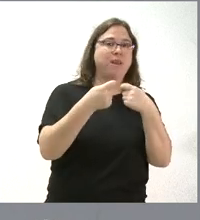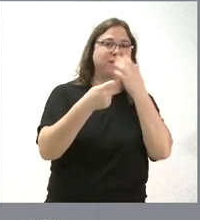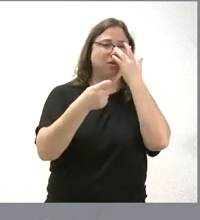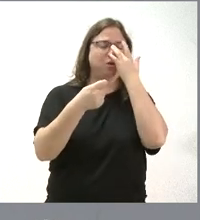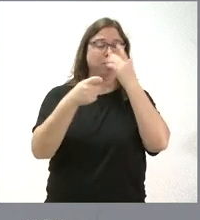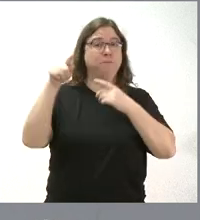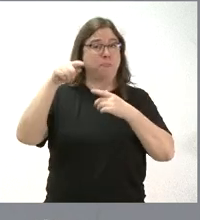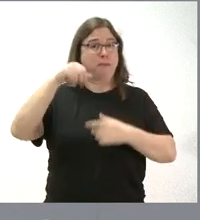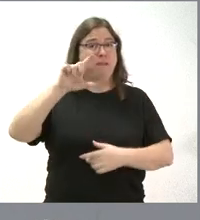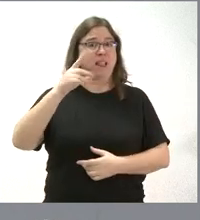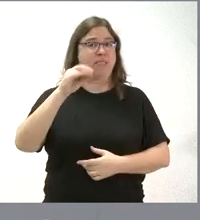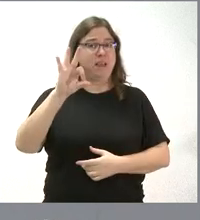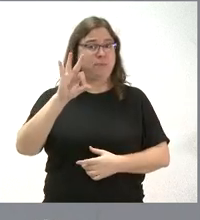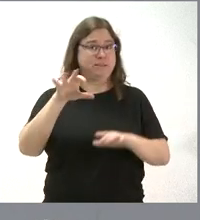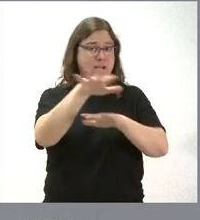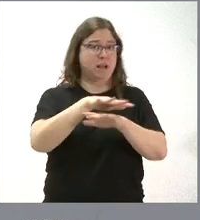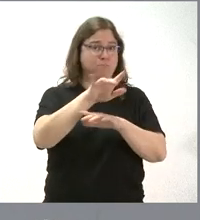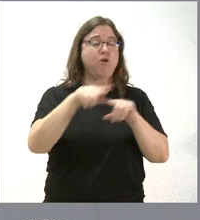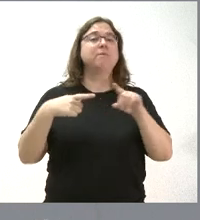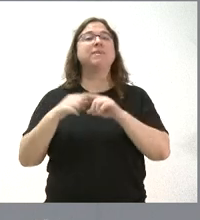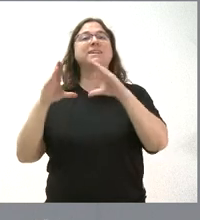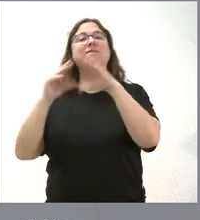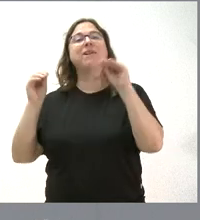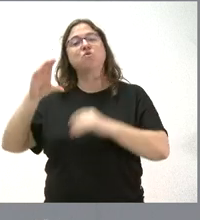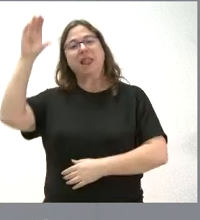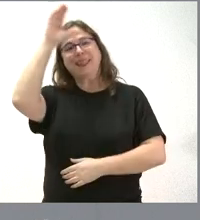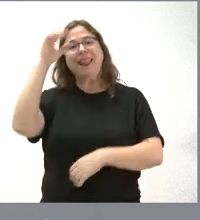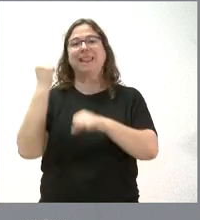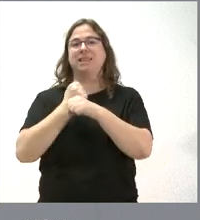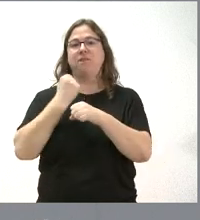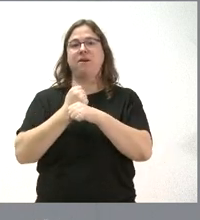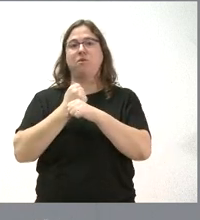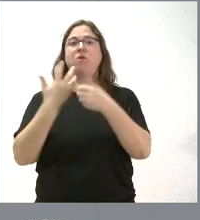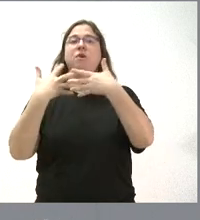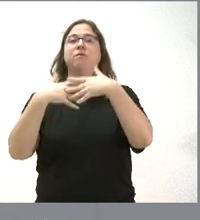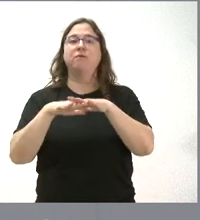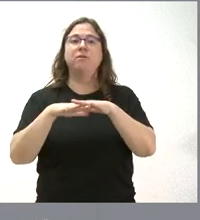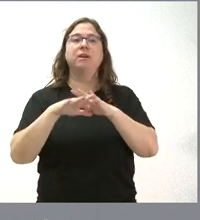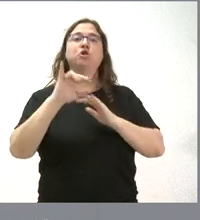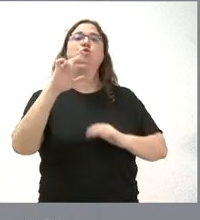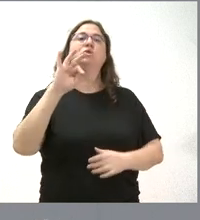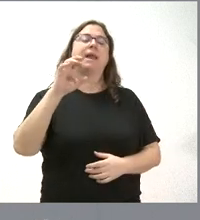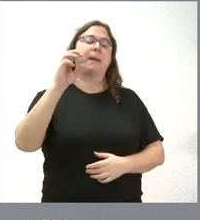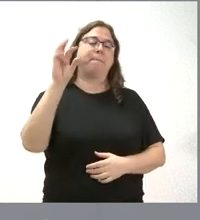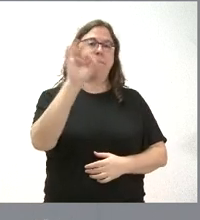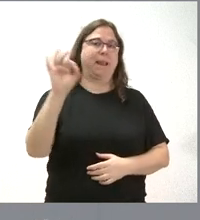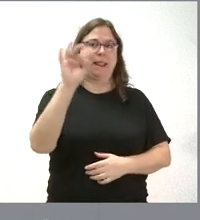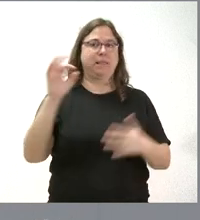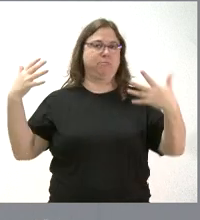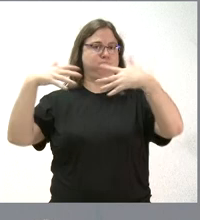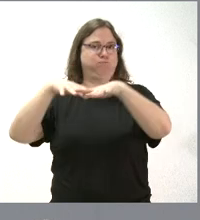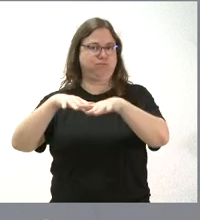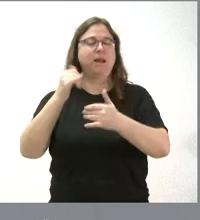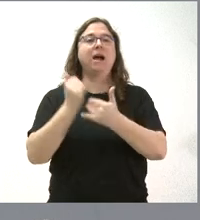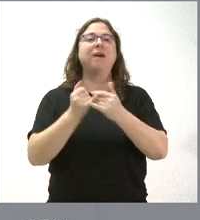Campus Miguel de Libes de Valladolid y de la Facultad de Ciencias del Trabajo del Campus de la Ayutera en Palencia. El objetivo es